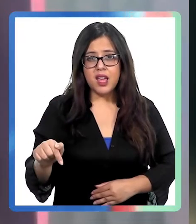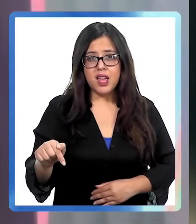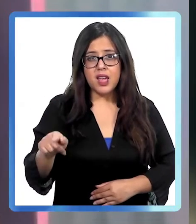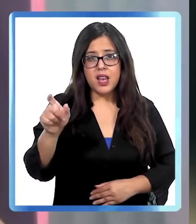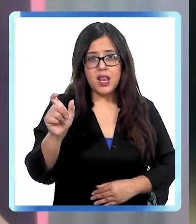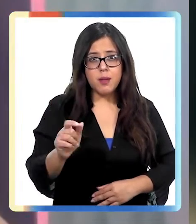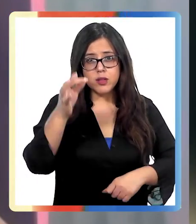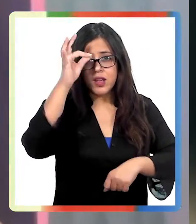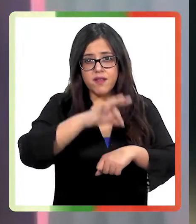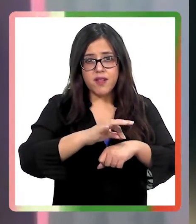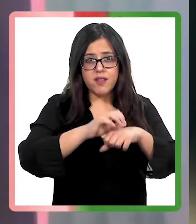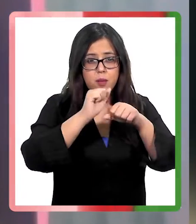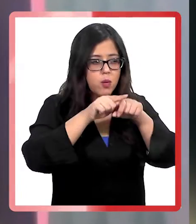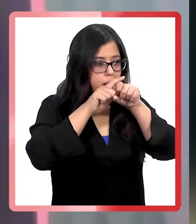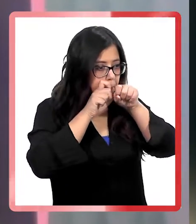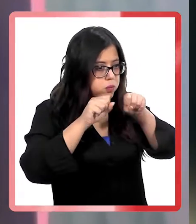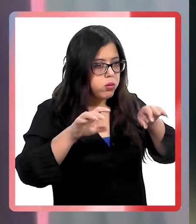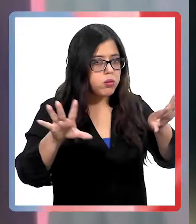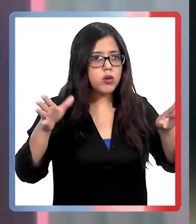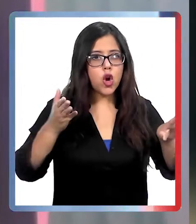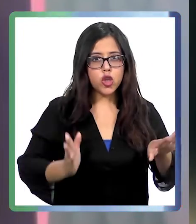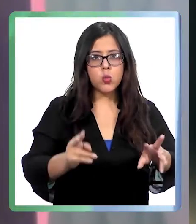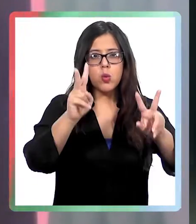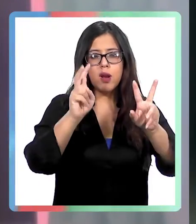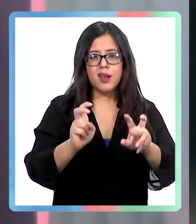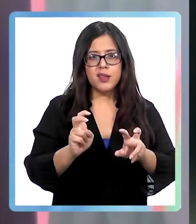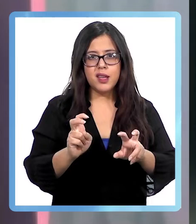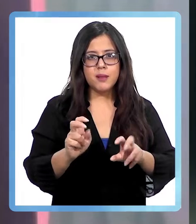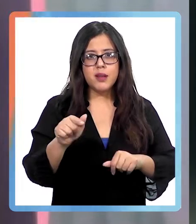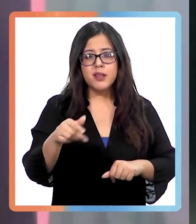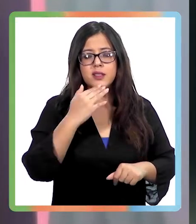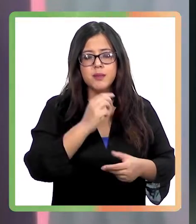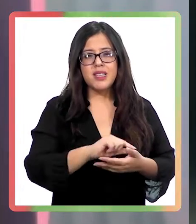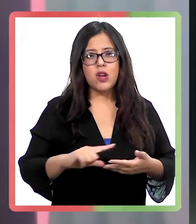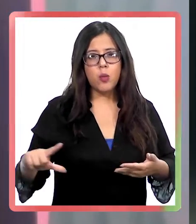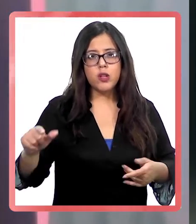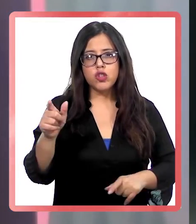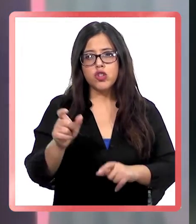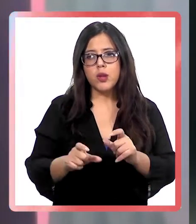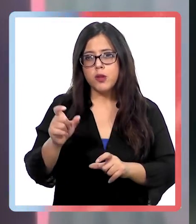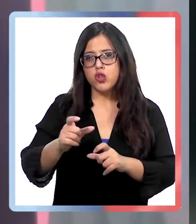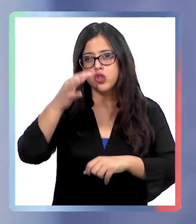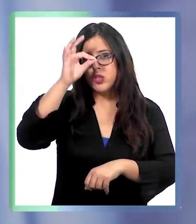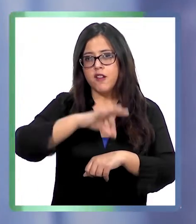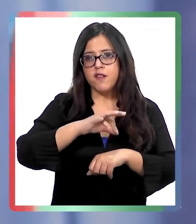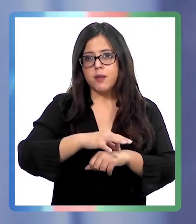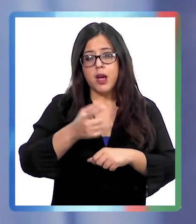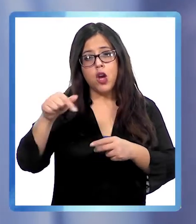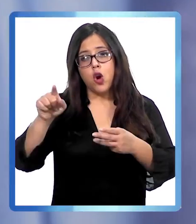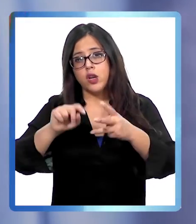infectada, puede seguir excretando, puede seguir transmitiendo la infección. Y claro, pues va a generar aumento de casos de infectados.